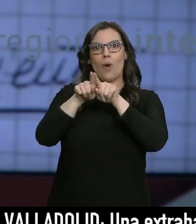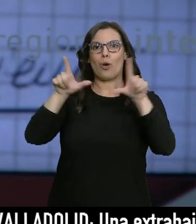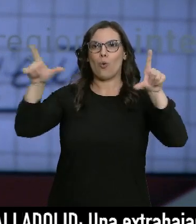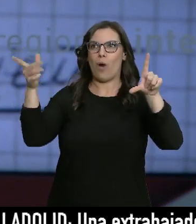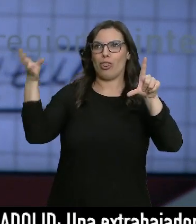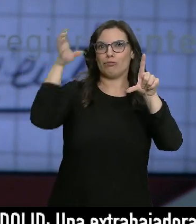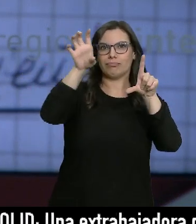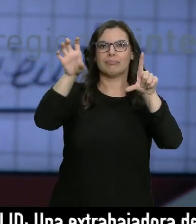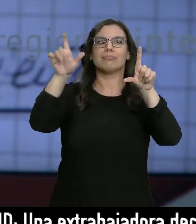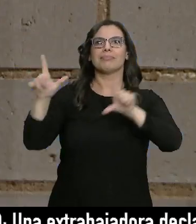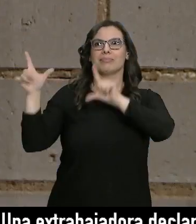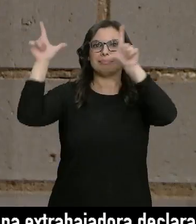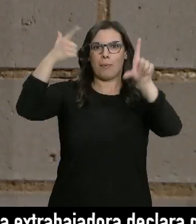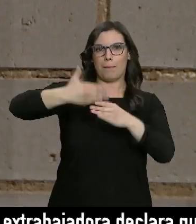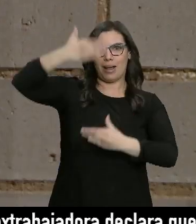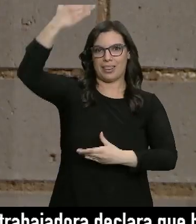de las paredes.